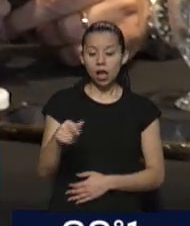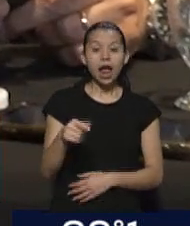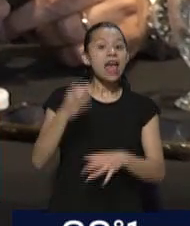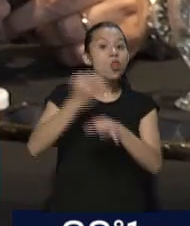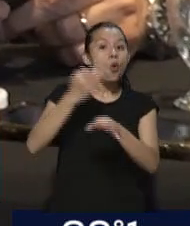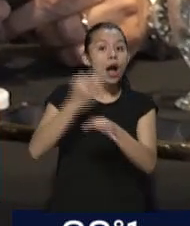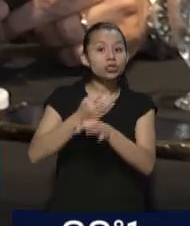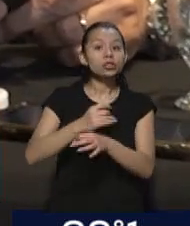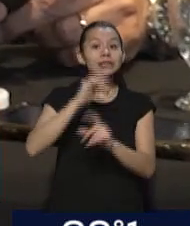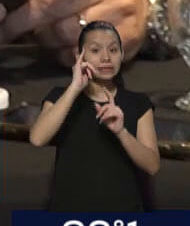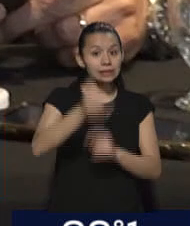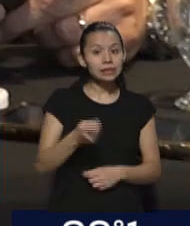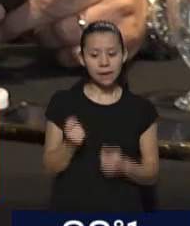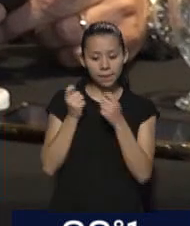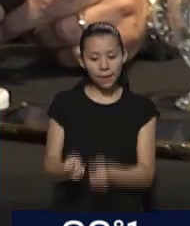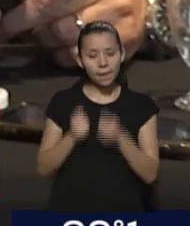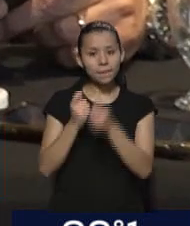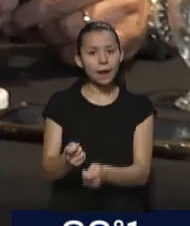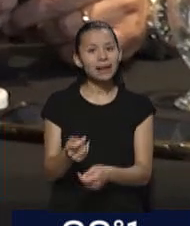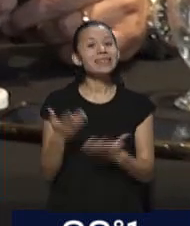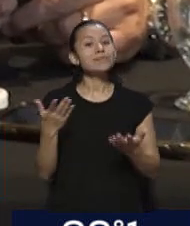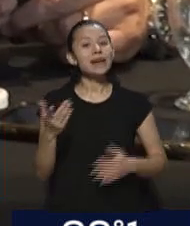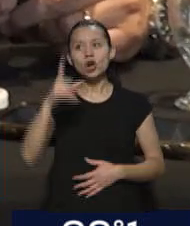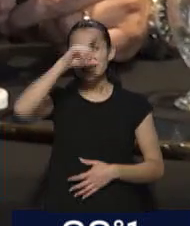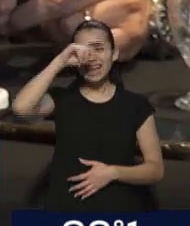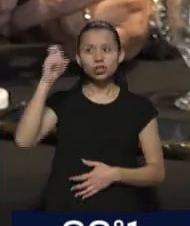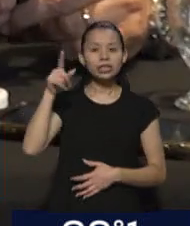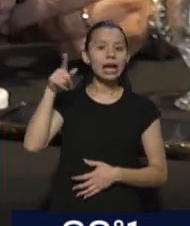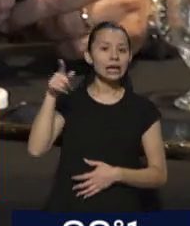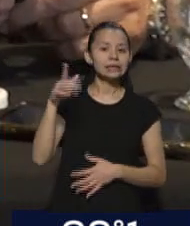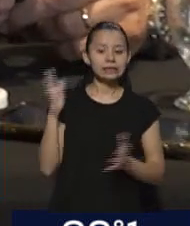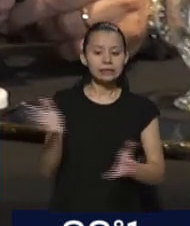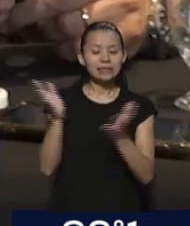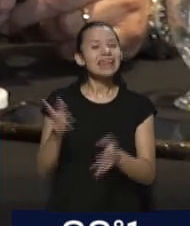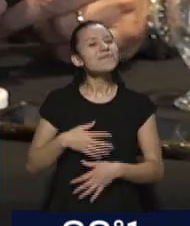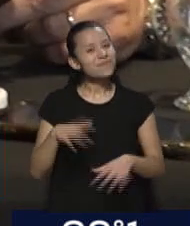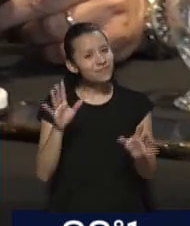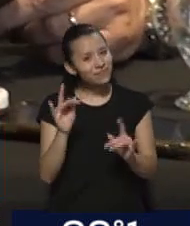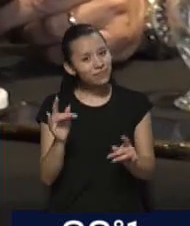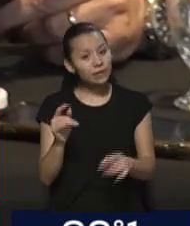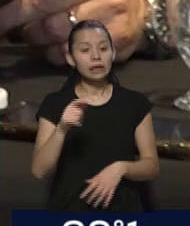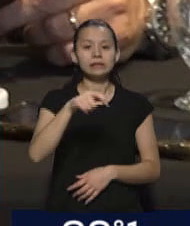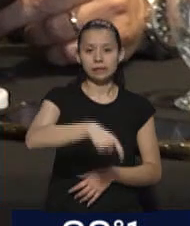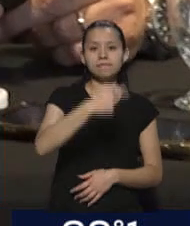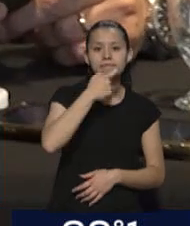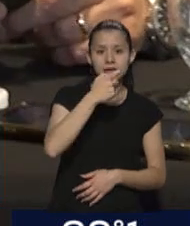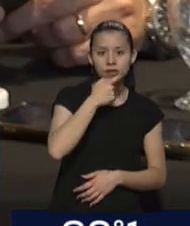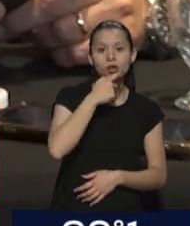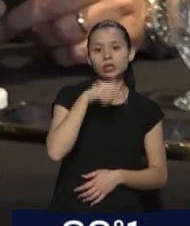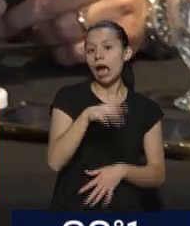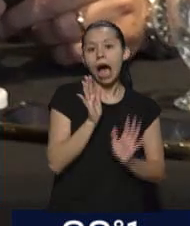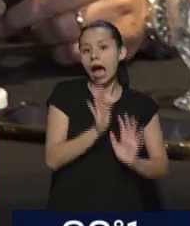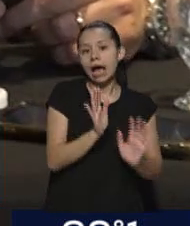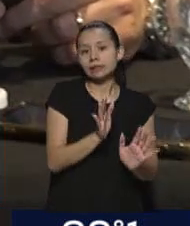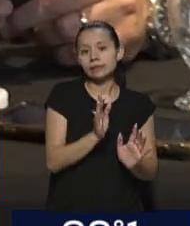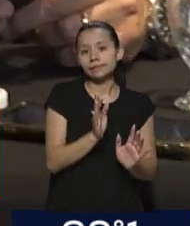tenemos malos rendimientos a nivel nacional y Mendoza no es la excepción en las últimas tres décadas. Con